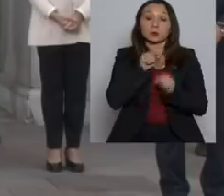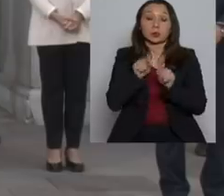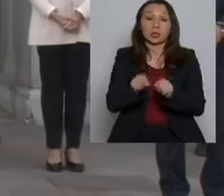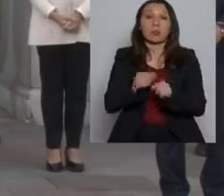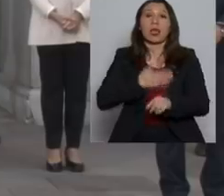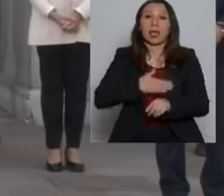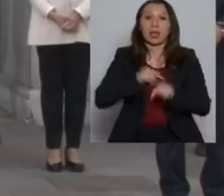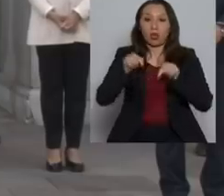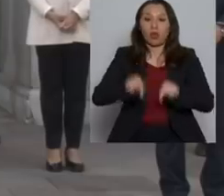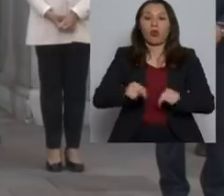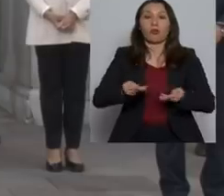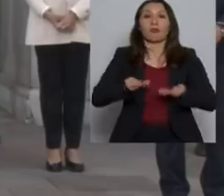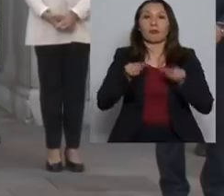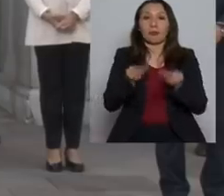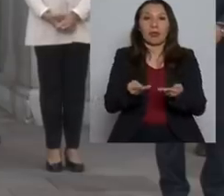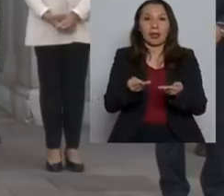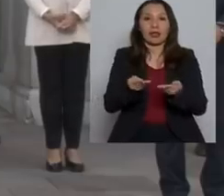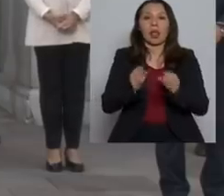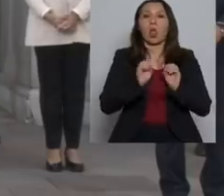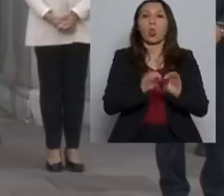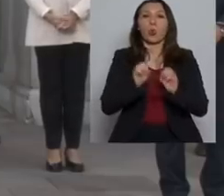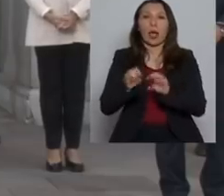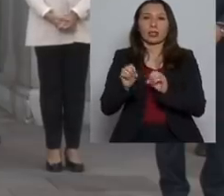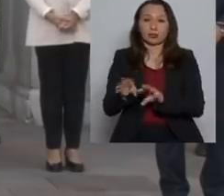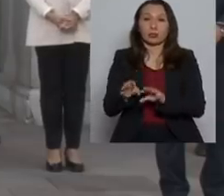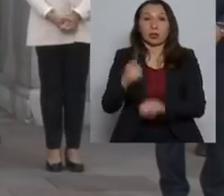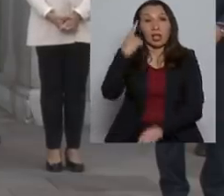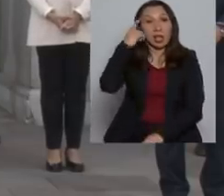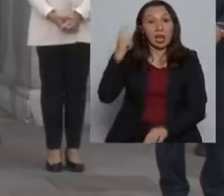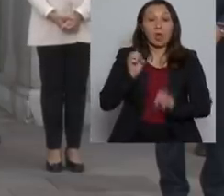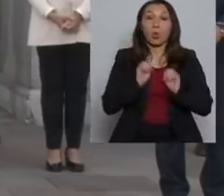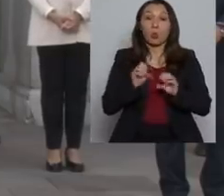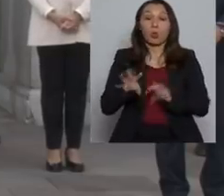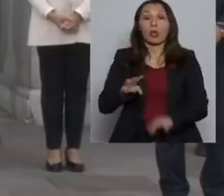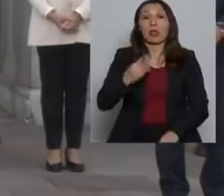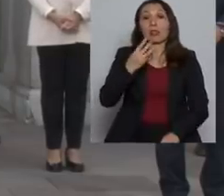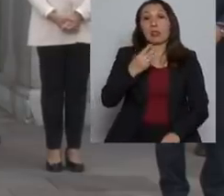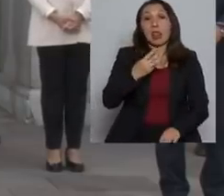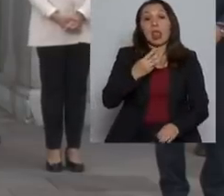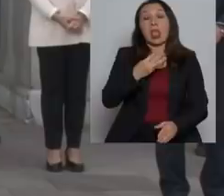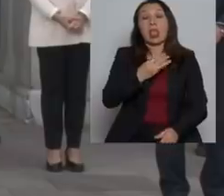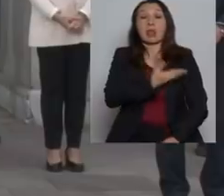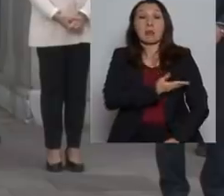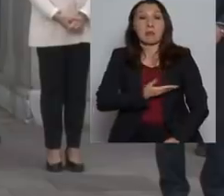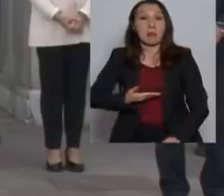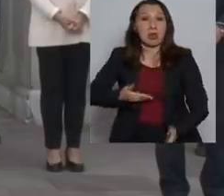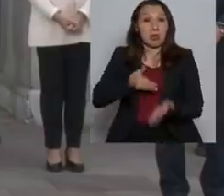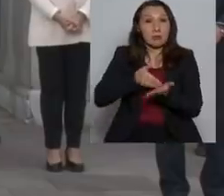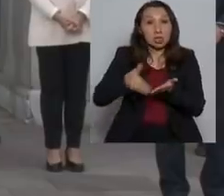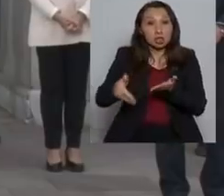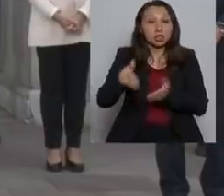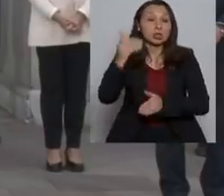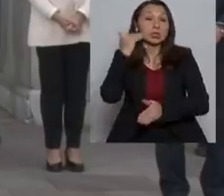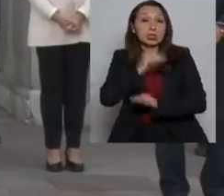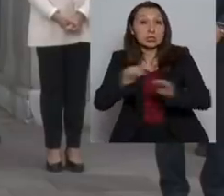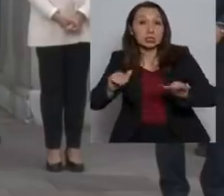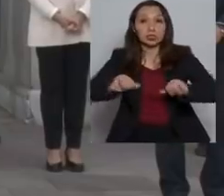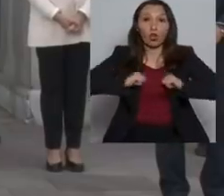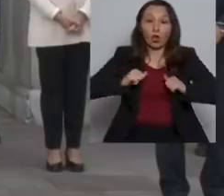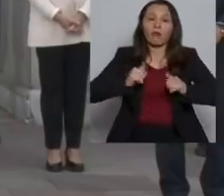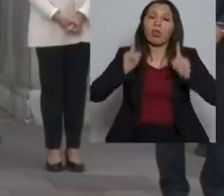quiero hoy día dedicarlo a la educación. Creo que la educación de tres y medio millones de niños y jóvenes merece